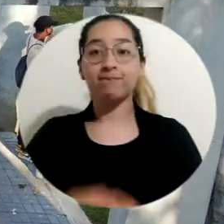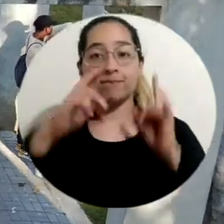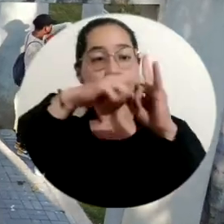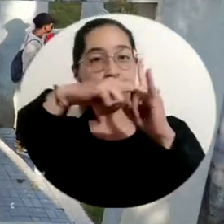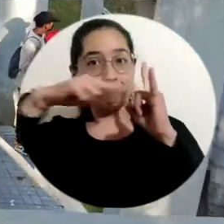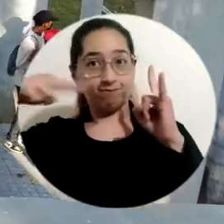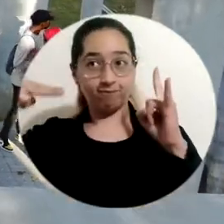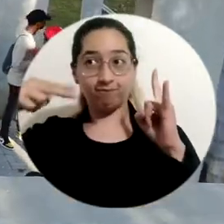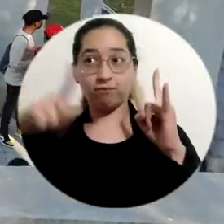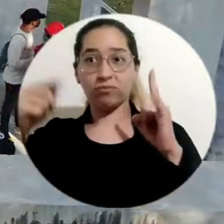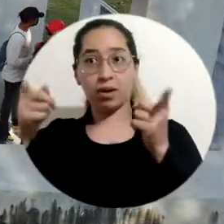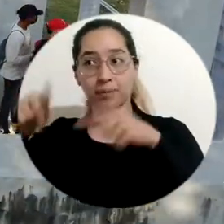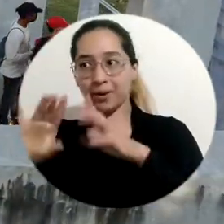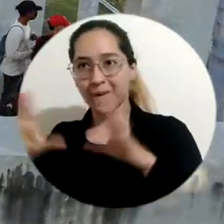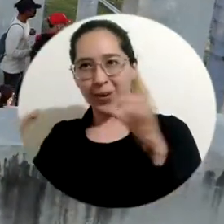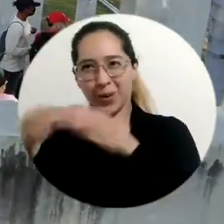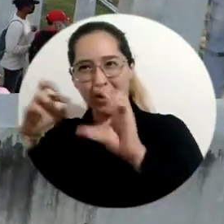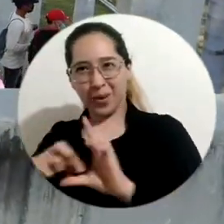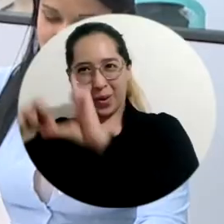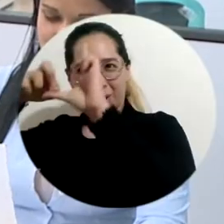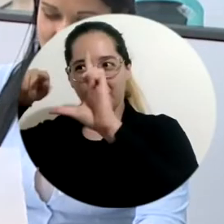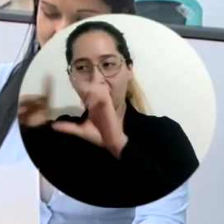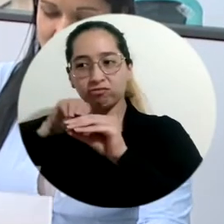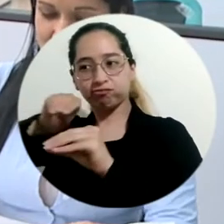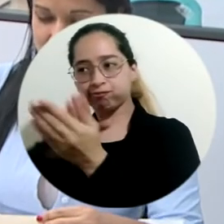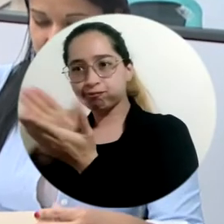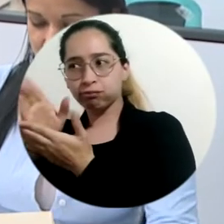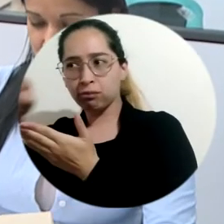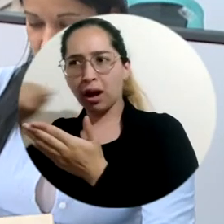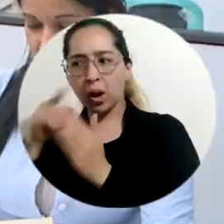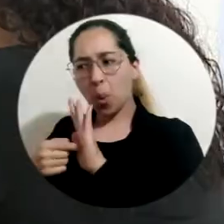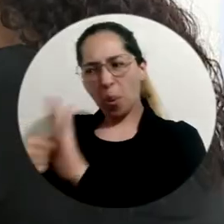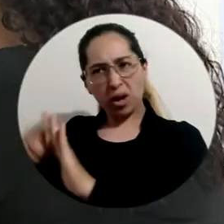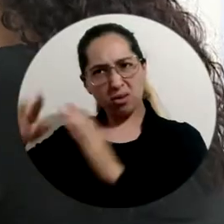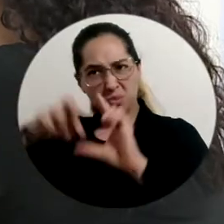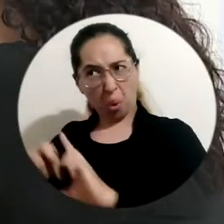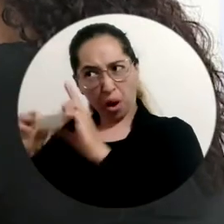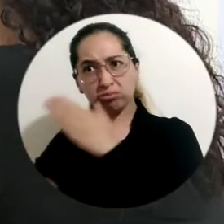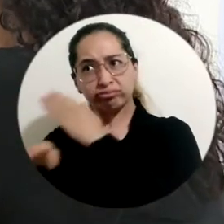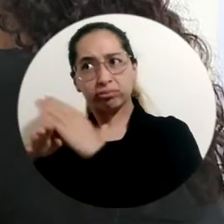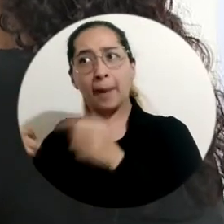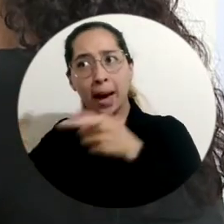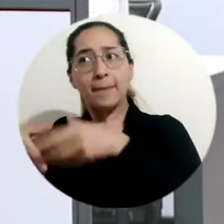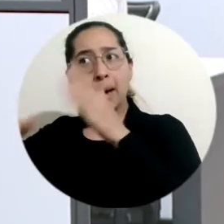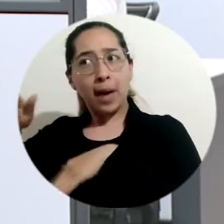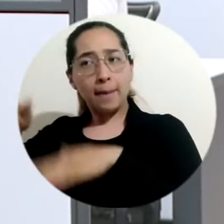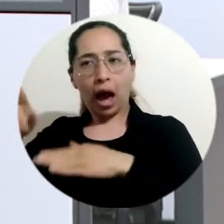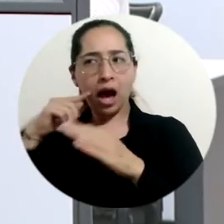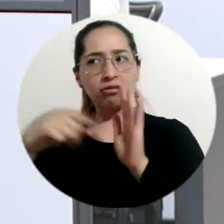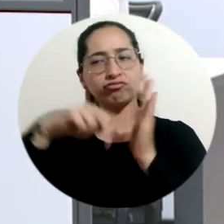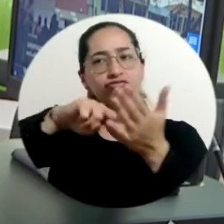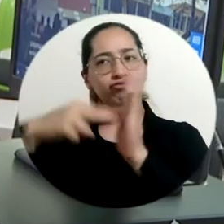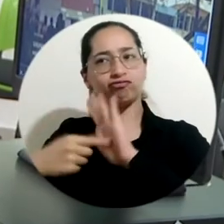La Universidad del Magdalena, a través del Centro de Posgrados y Formación Continua, sigue comprometida con la formación de profesionales de